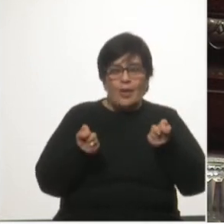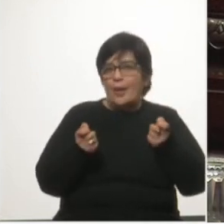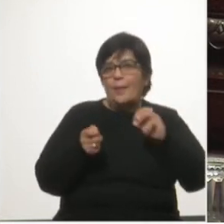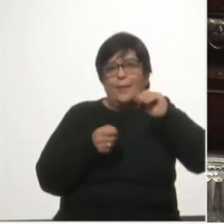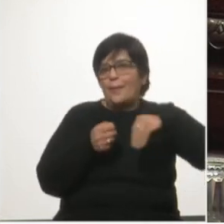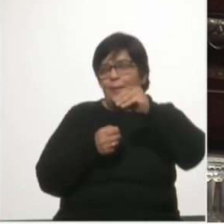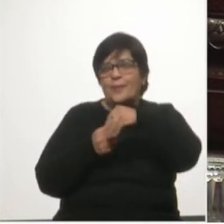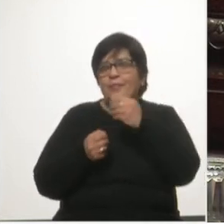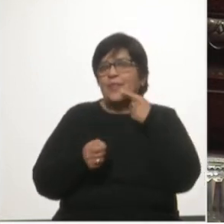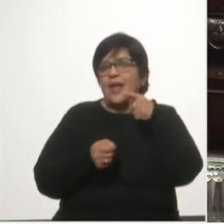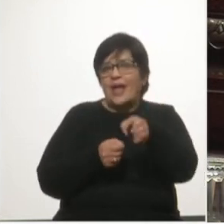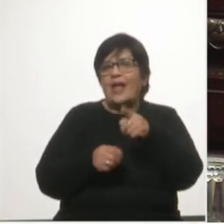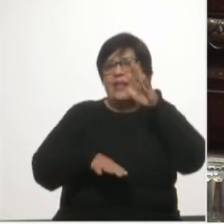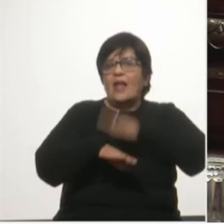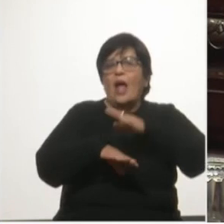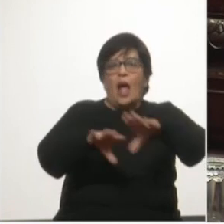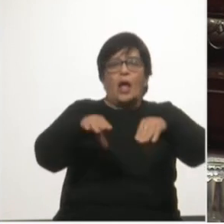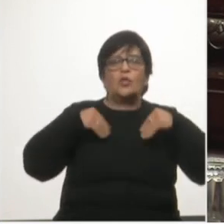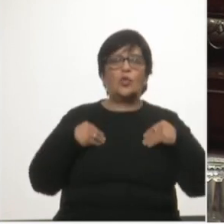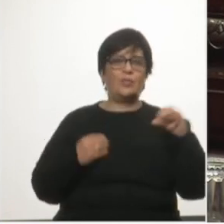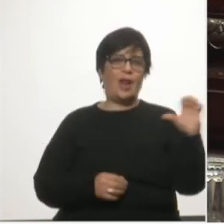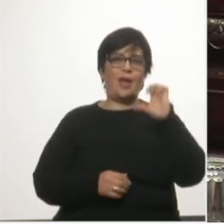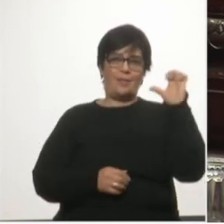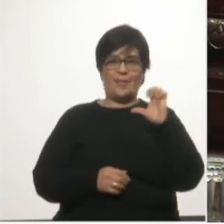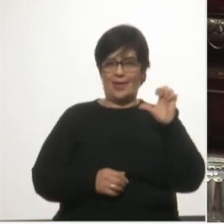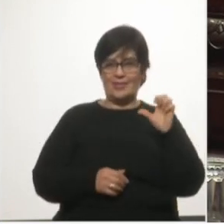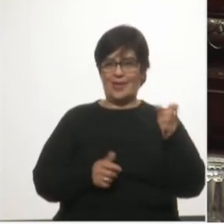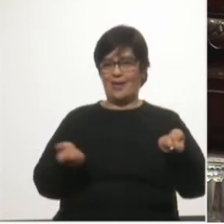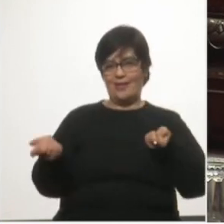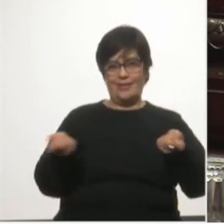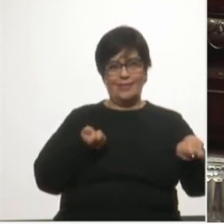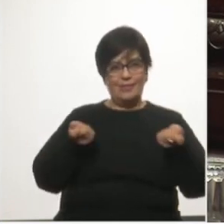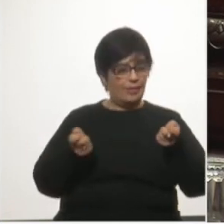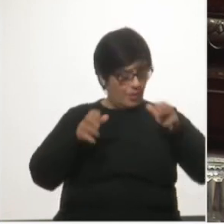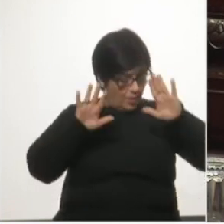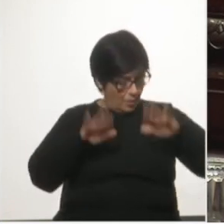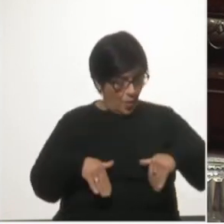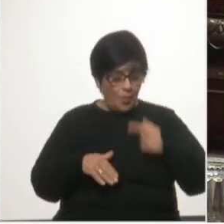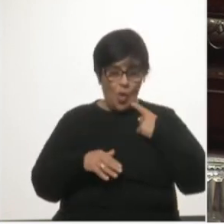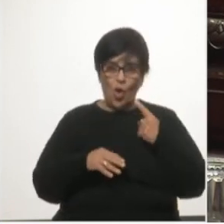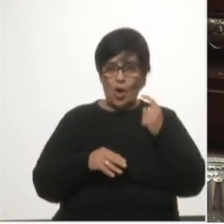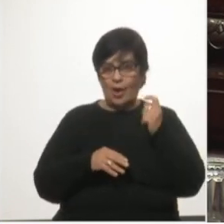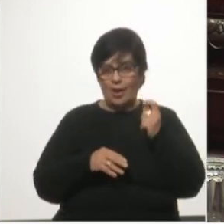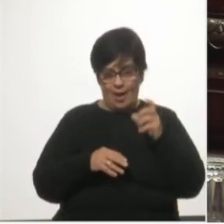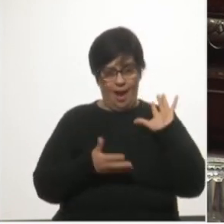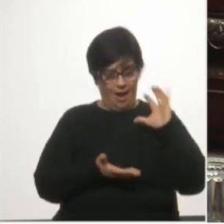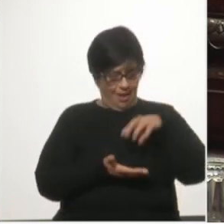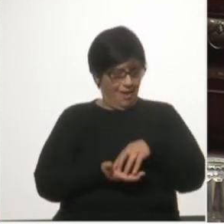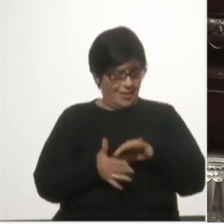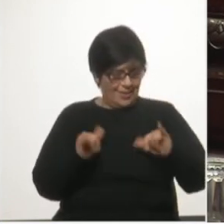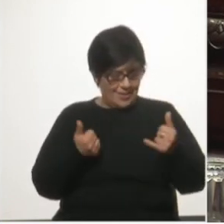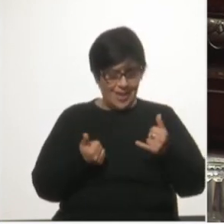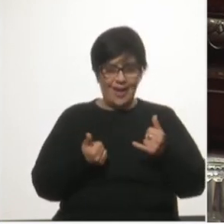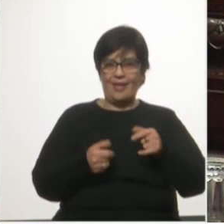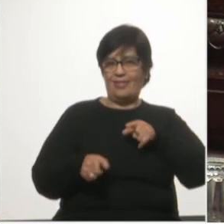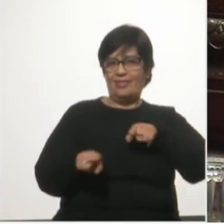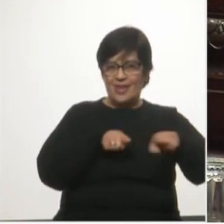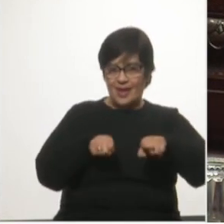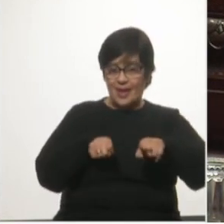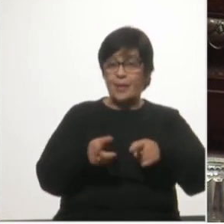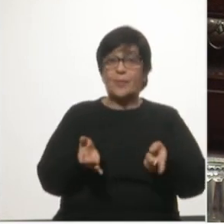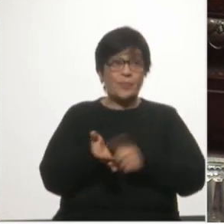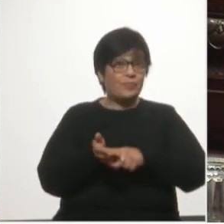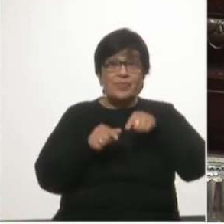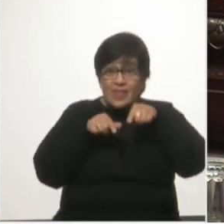poder hacerlo en manos de la empresa, regulando la utilización de su capacidad instalada. Y todo esto